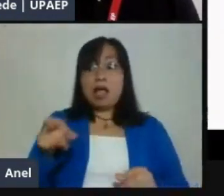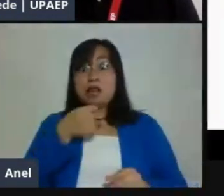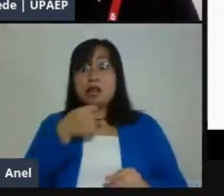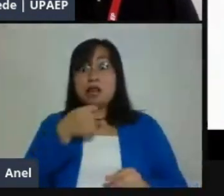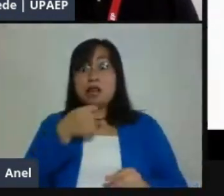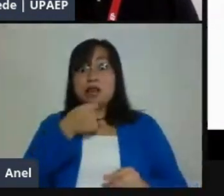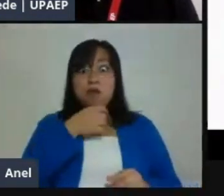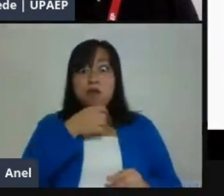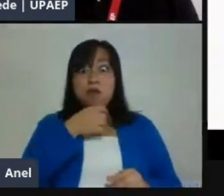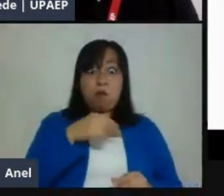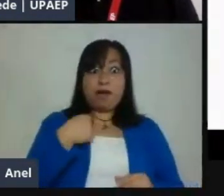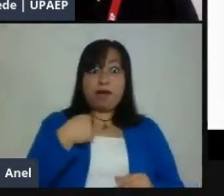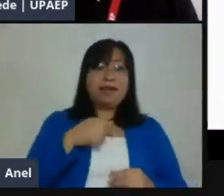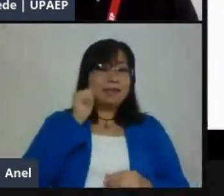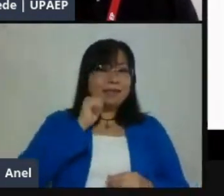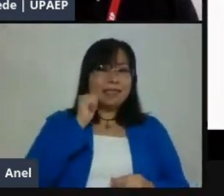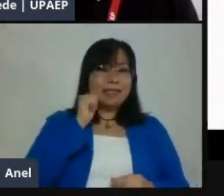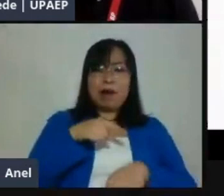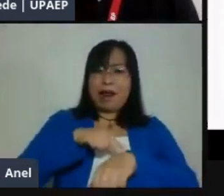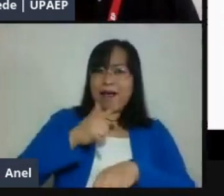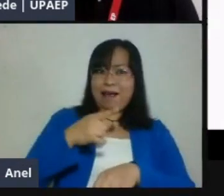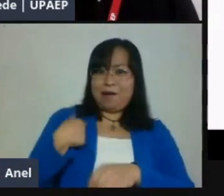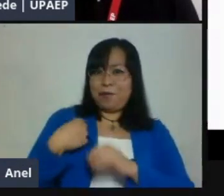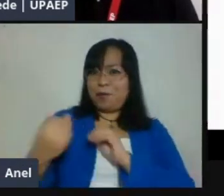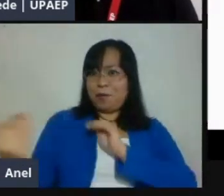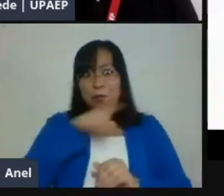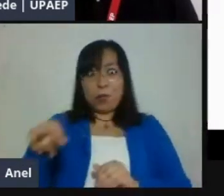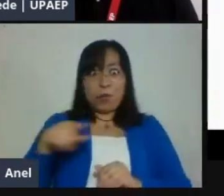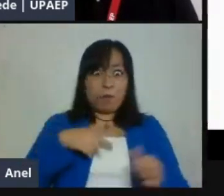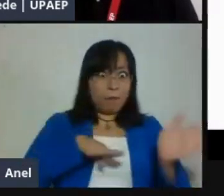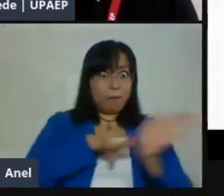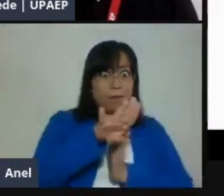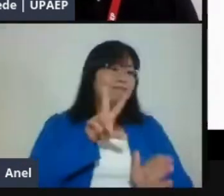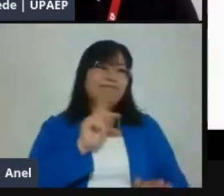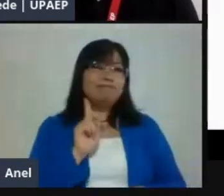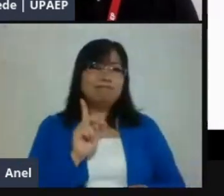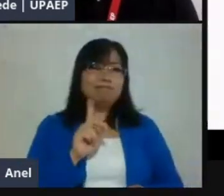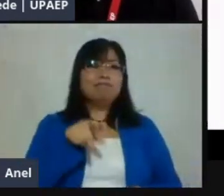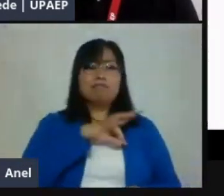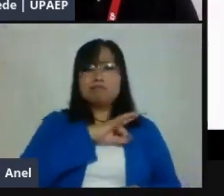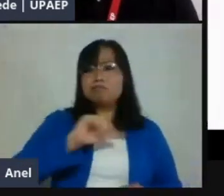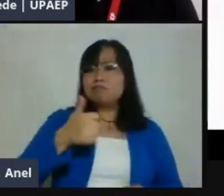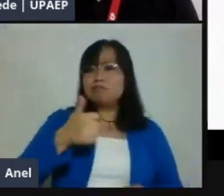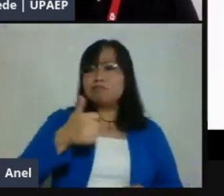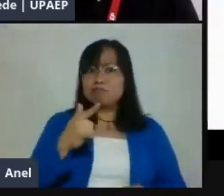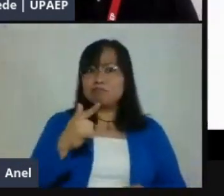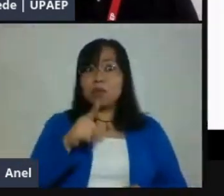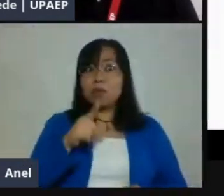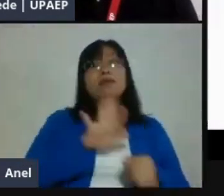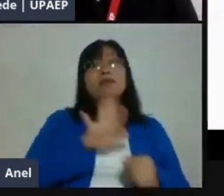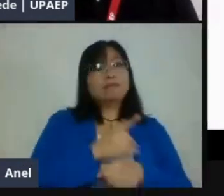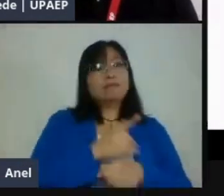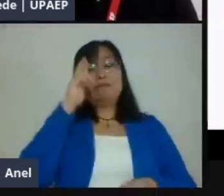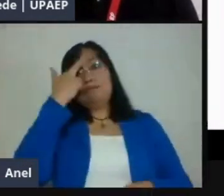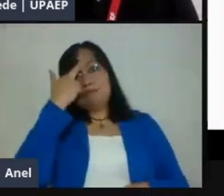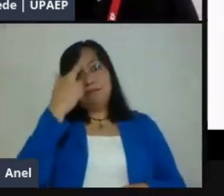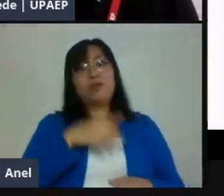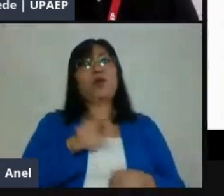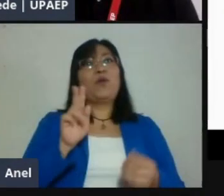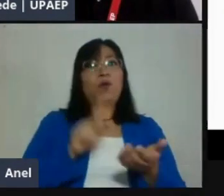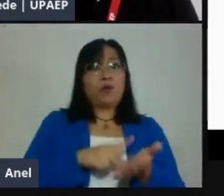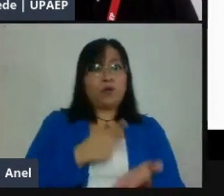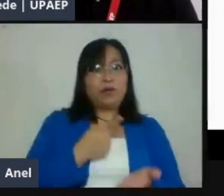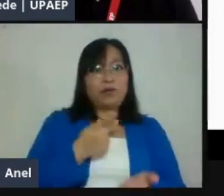avanzar en su proceso de aprendizaje. ¿Por qué? Porque tenemos que considerar, regresando a los cuatro pilares, la situación